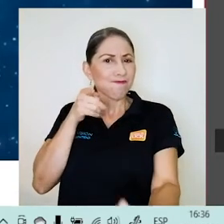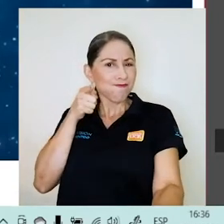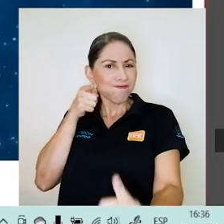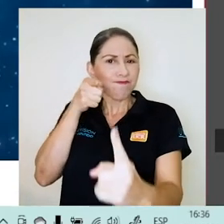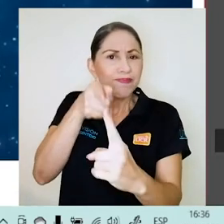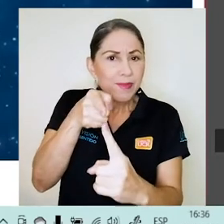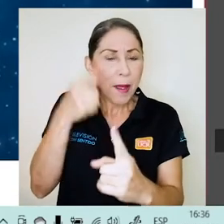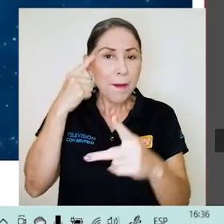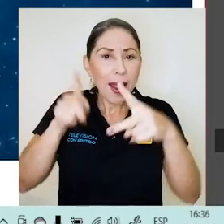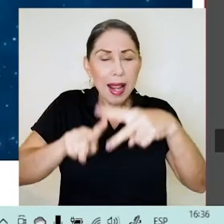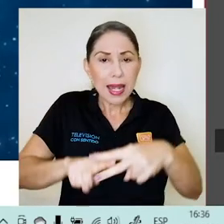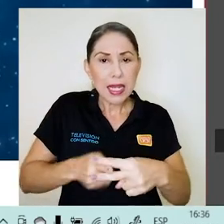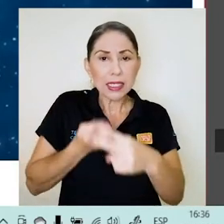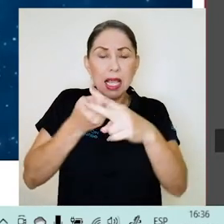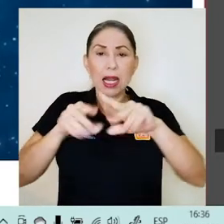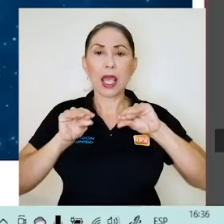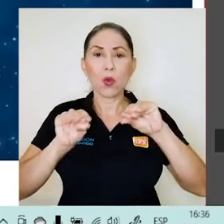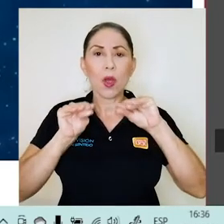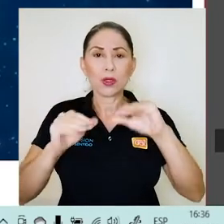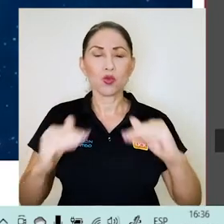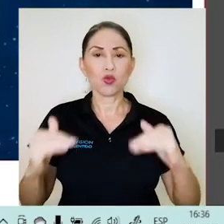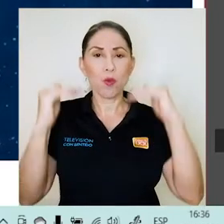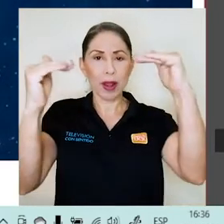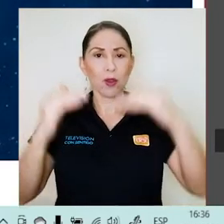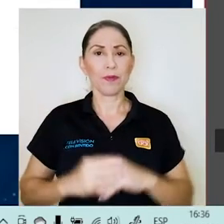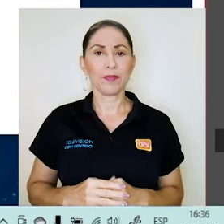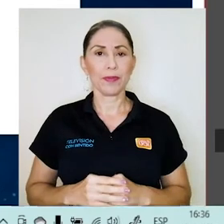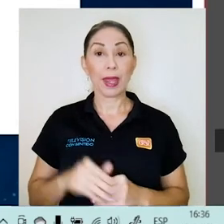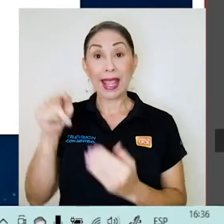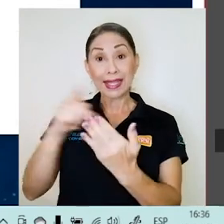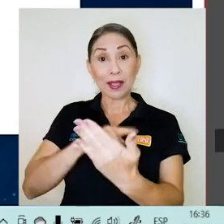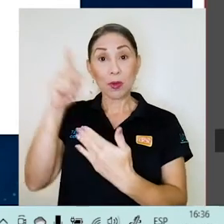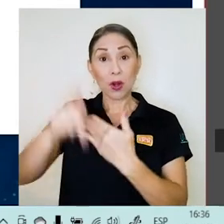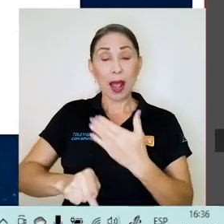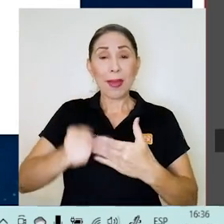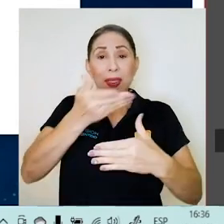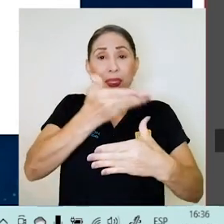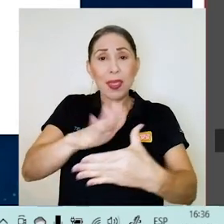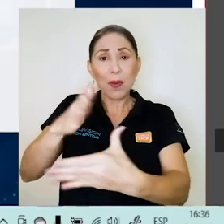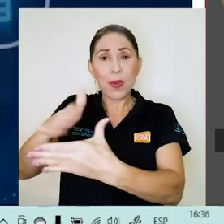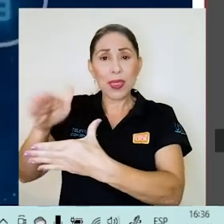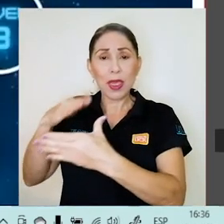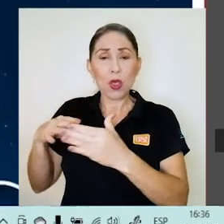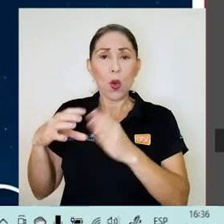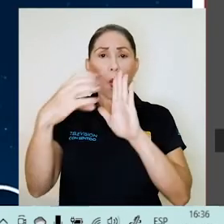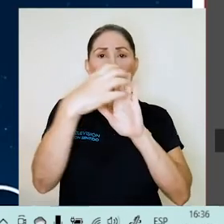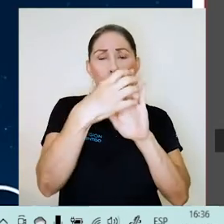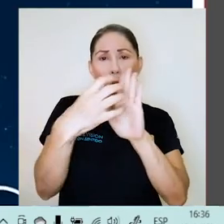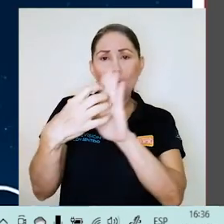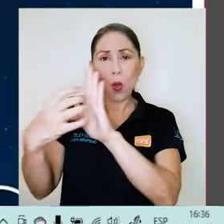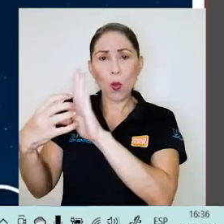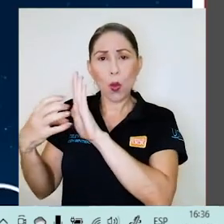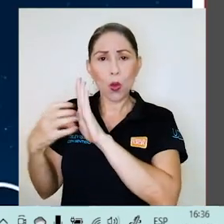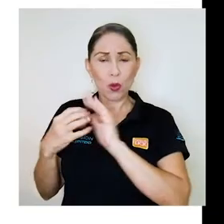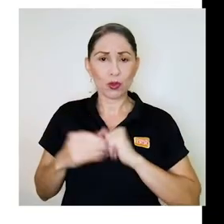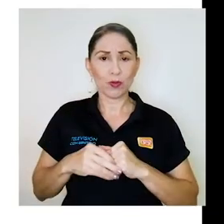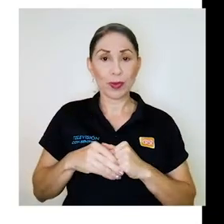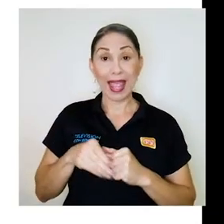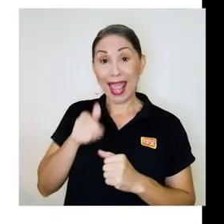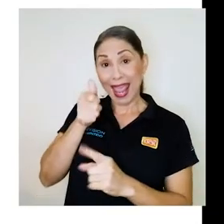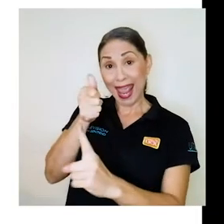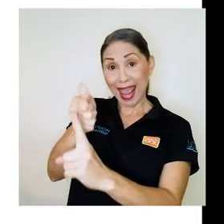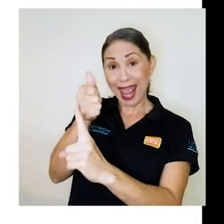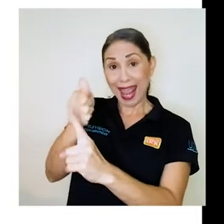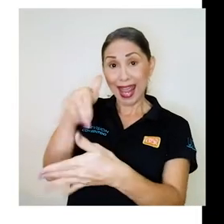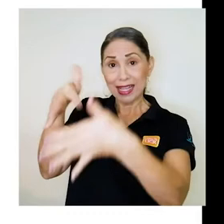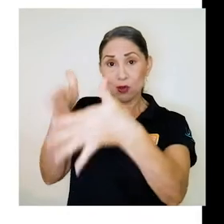camino que es el inicio de la educación superior. El programa está dividido en diversos módulos interactivos. El o